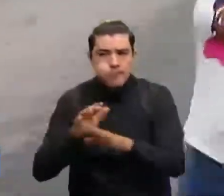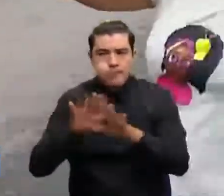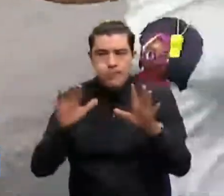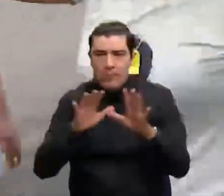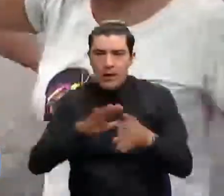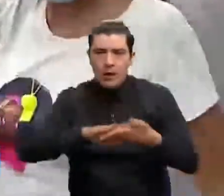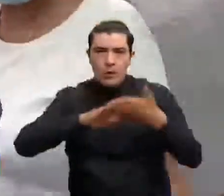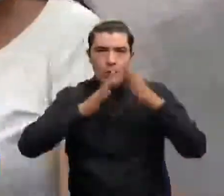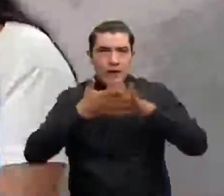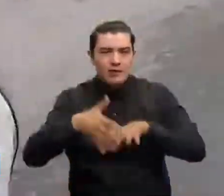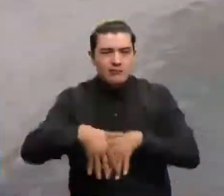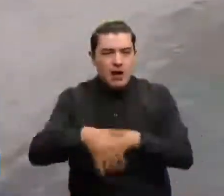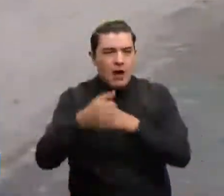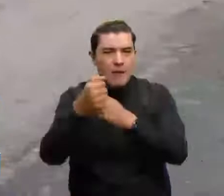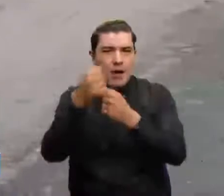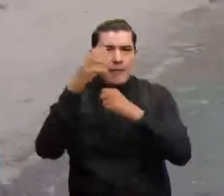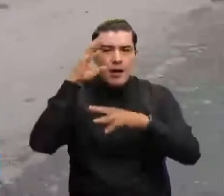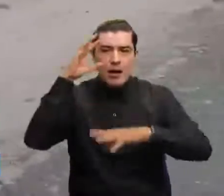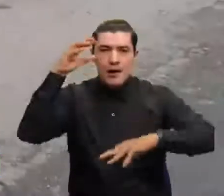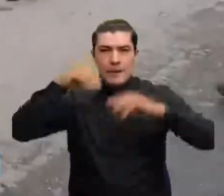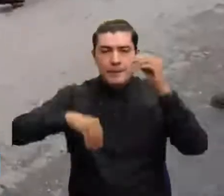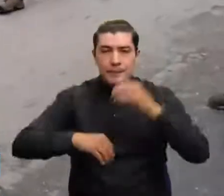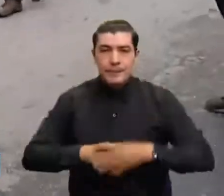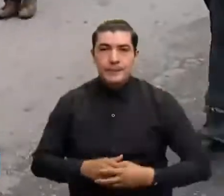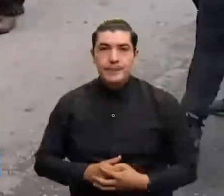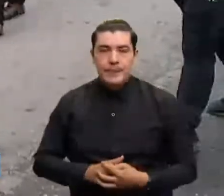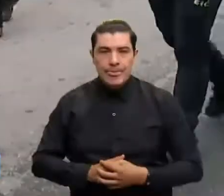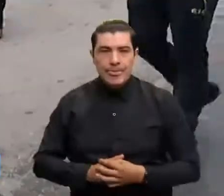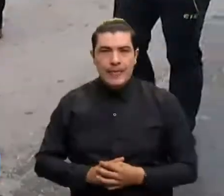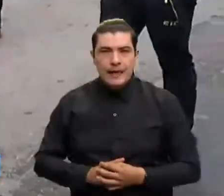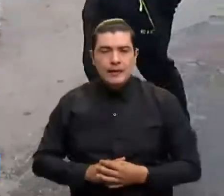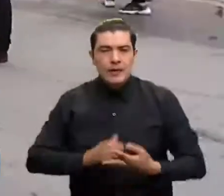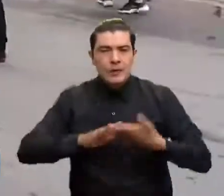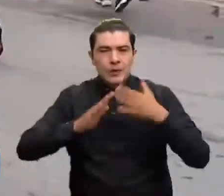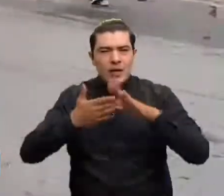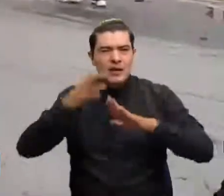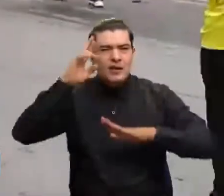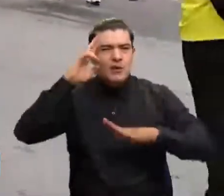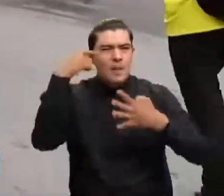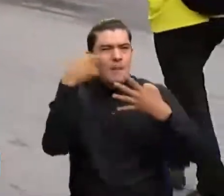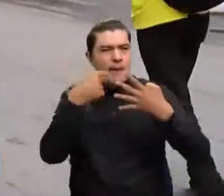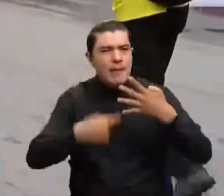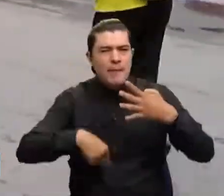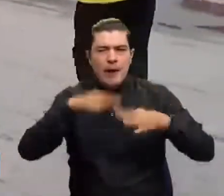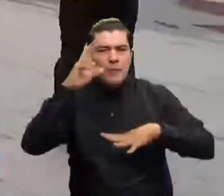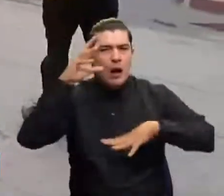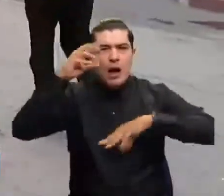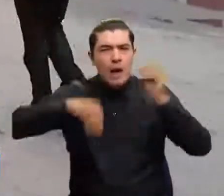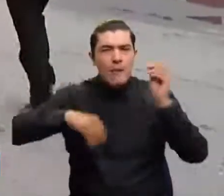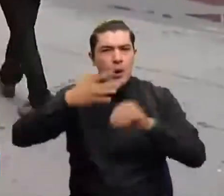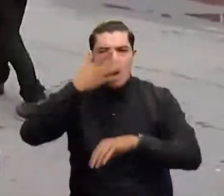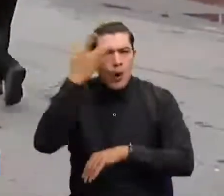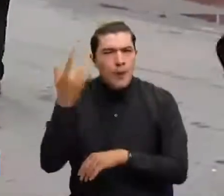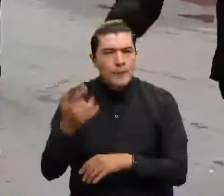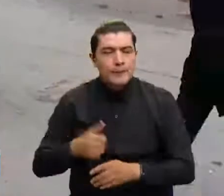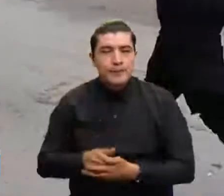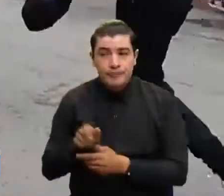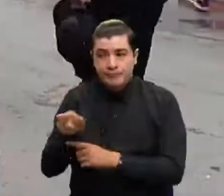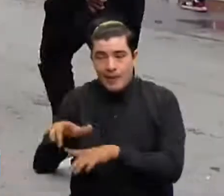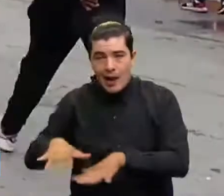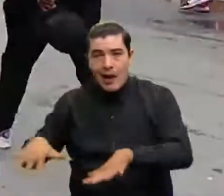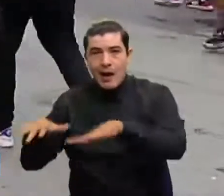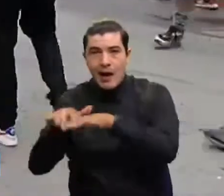municipio colonial. Las razones, fuentes hídricas y zonas de reserva forestal deben ser protegidas o así, lo advierten